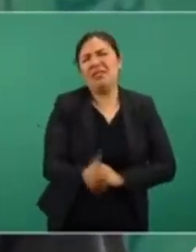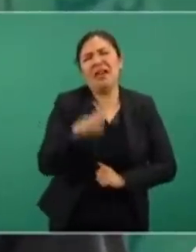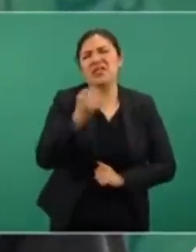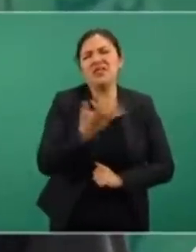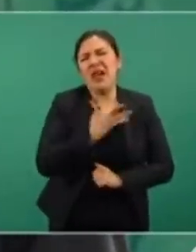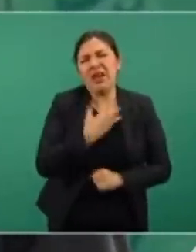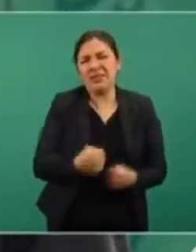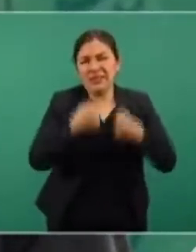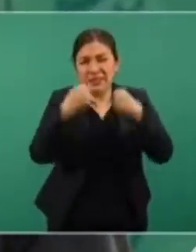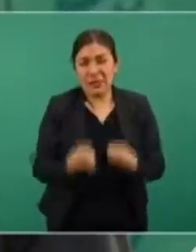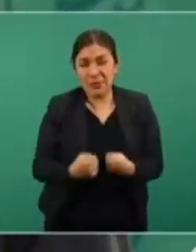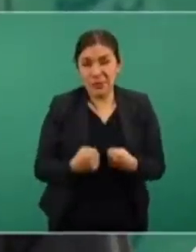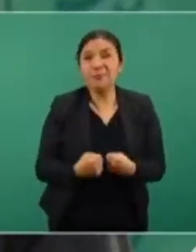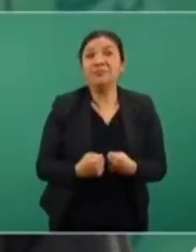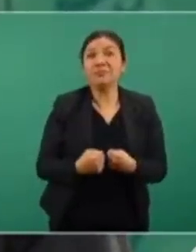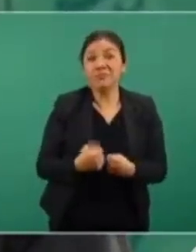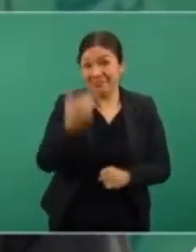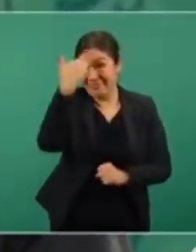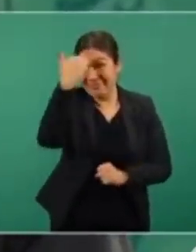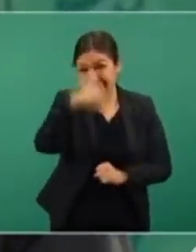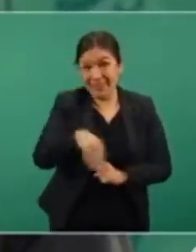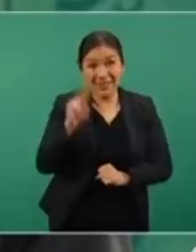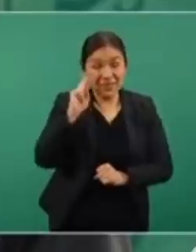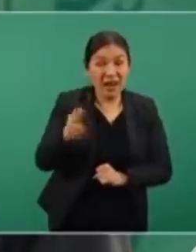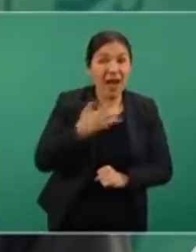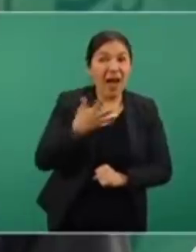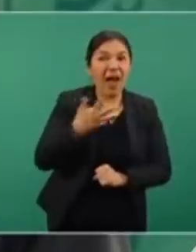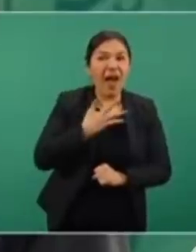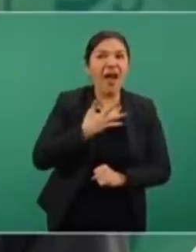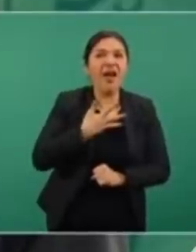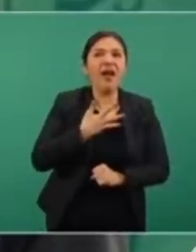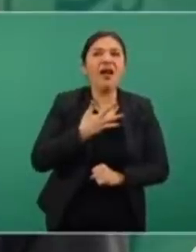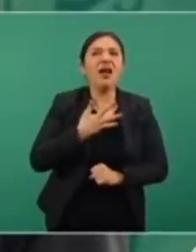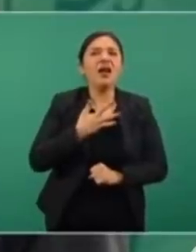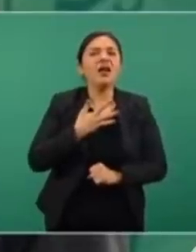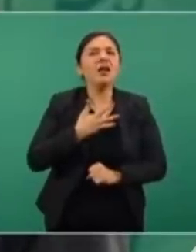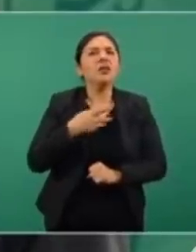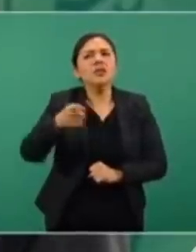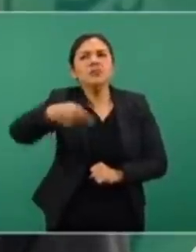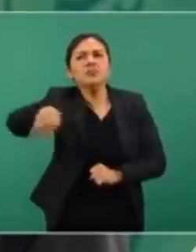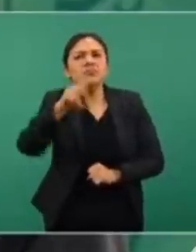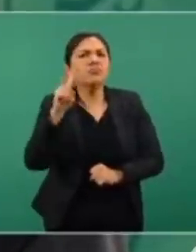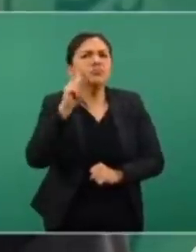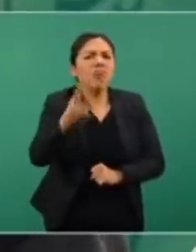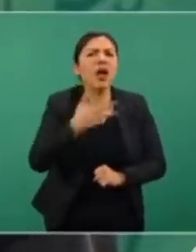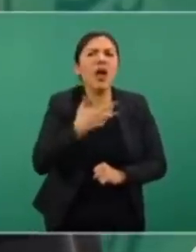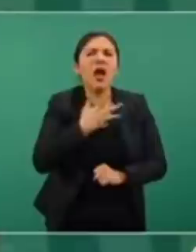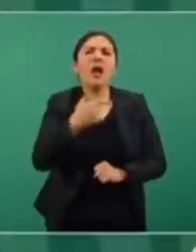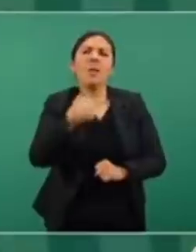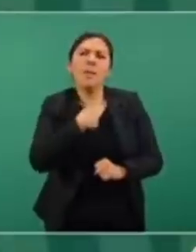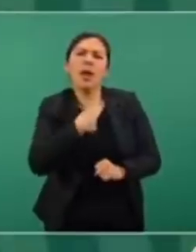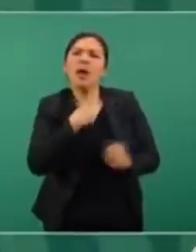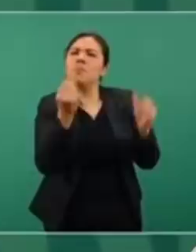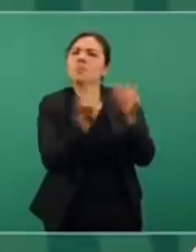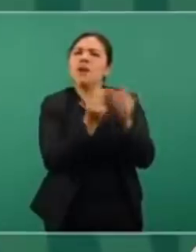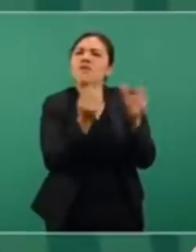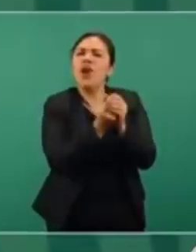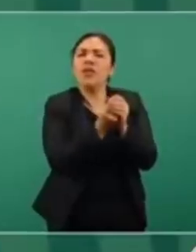saben que se filtró la conversación que tuvimos